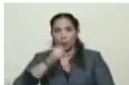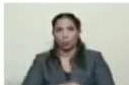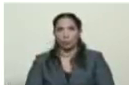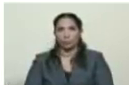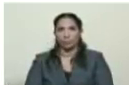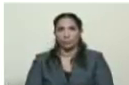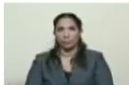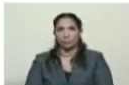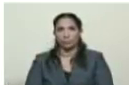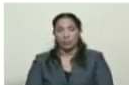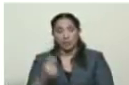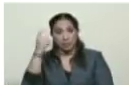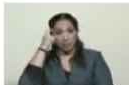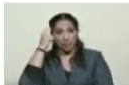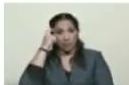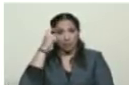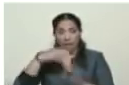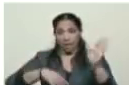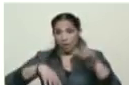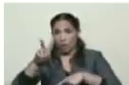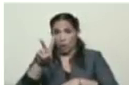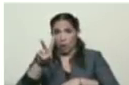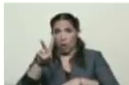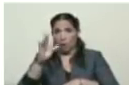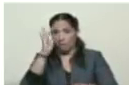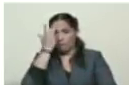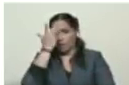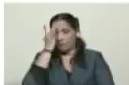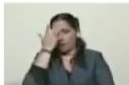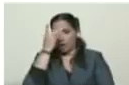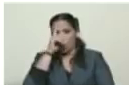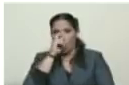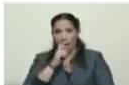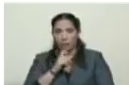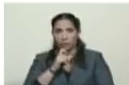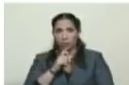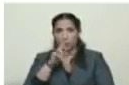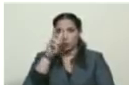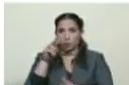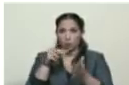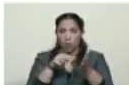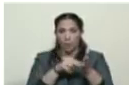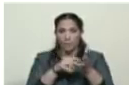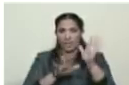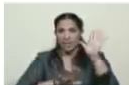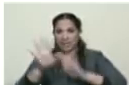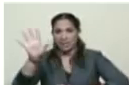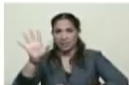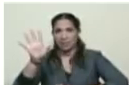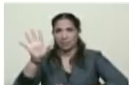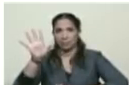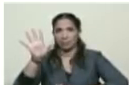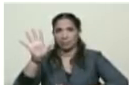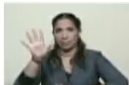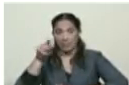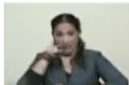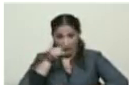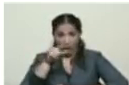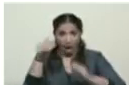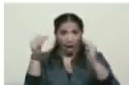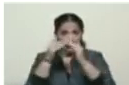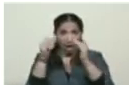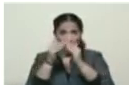el día 12 de febrero del año 2015. Esta casa,